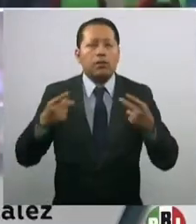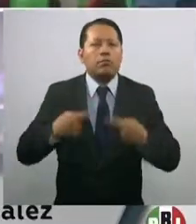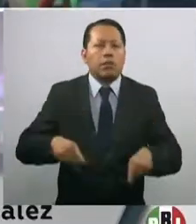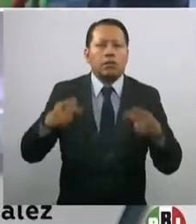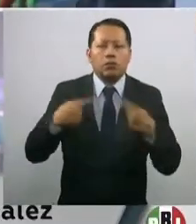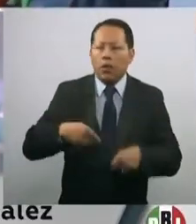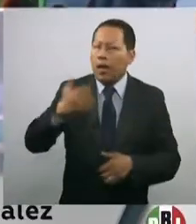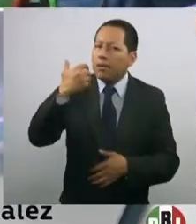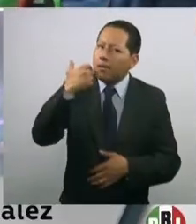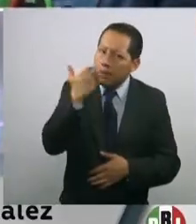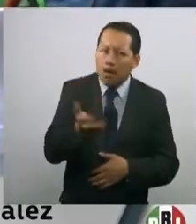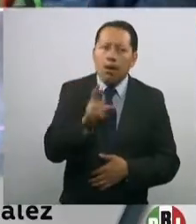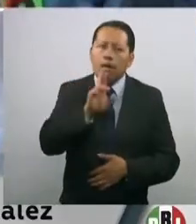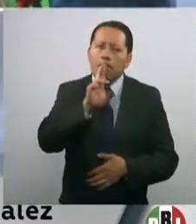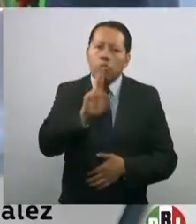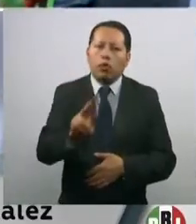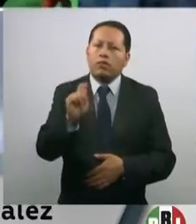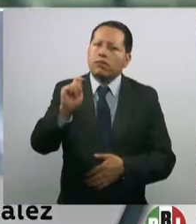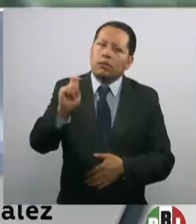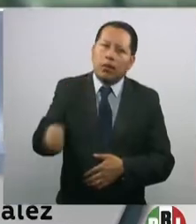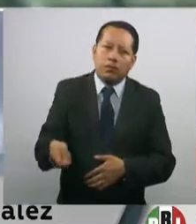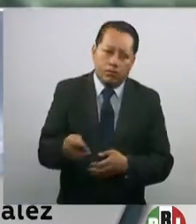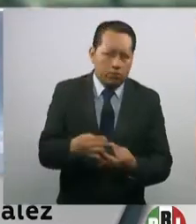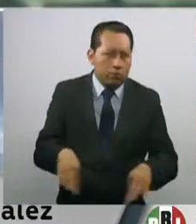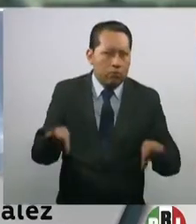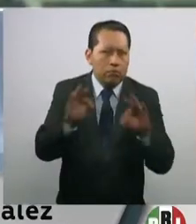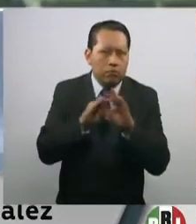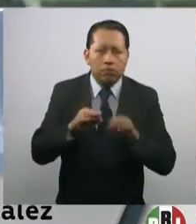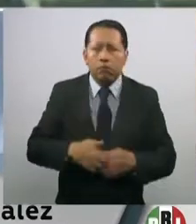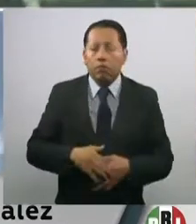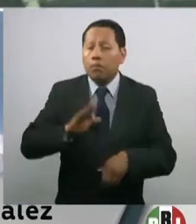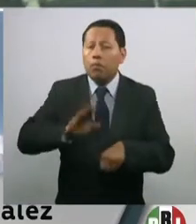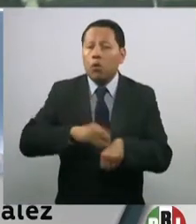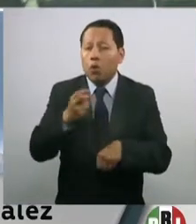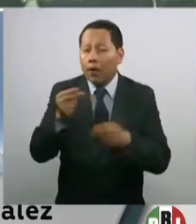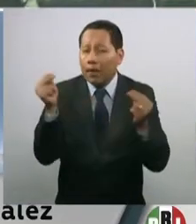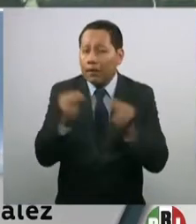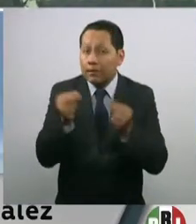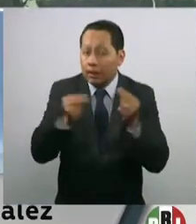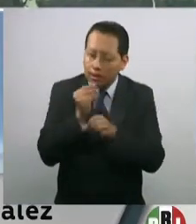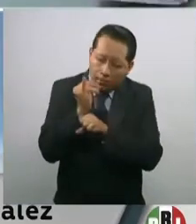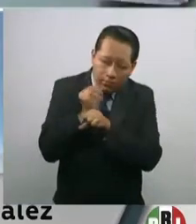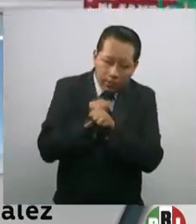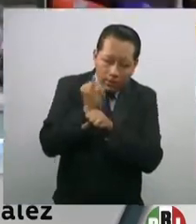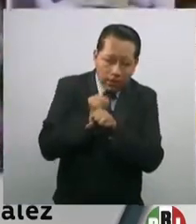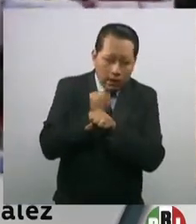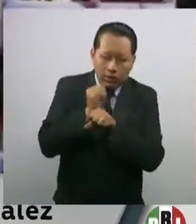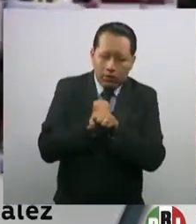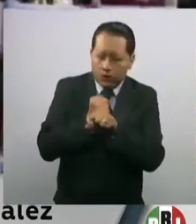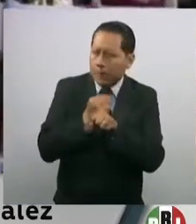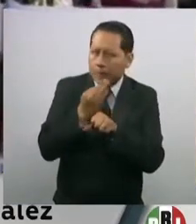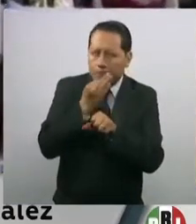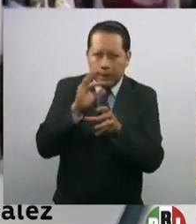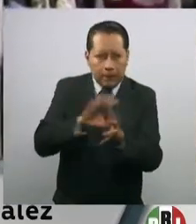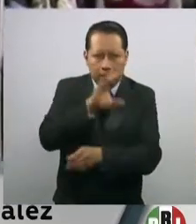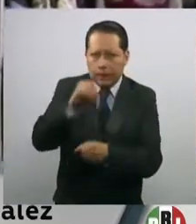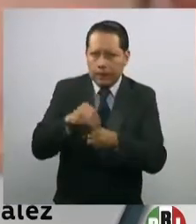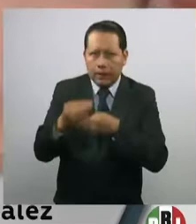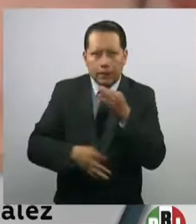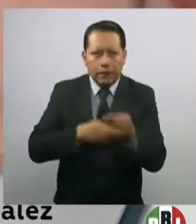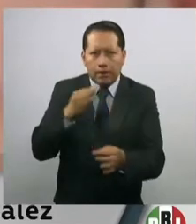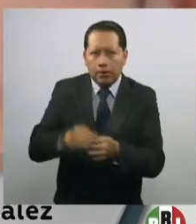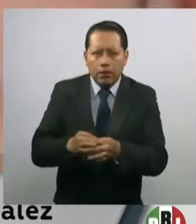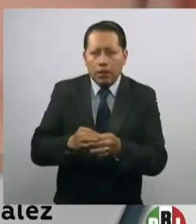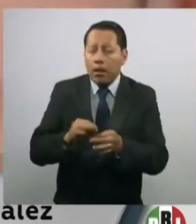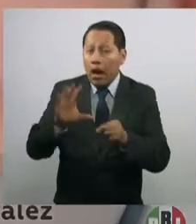demanda respuestas sobre estas cuestiones medulares. Por ello, es necesario que se investigue de manera pronta y expedita las verdaderas causas